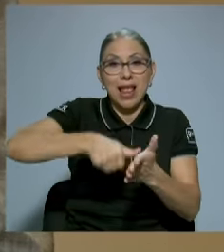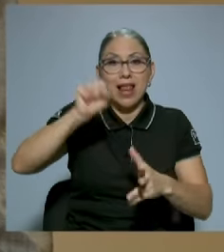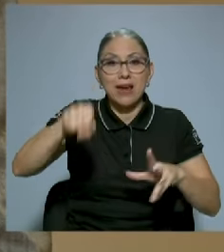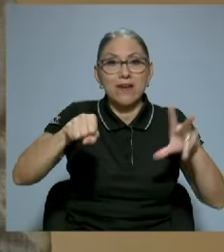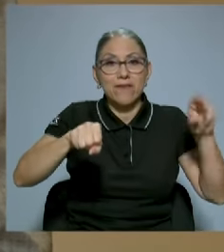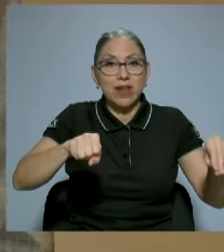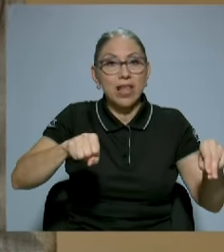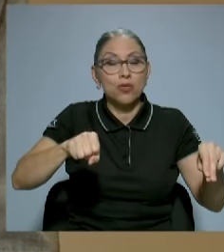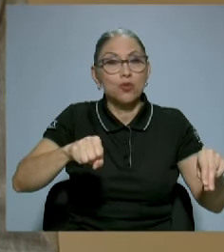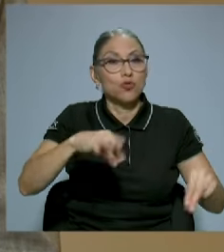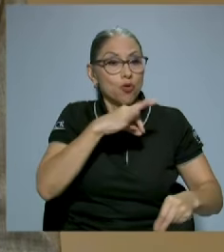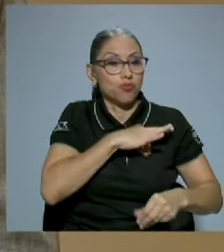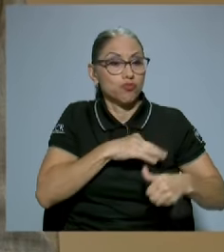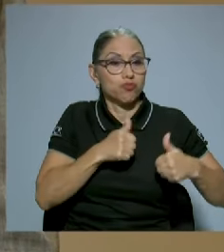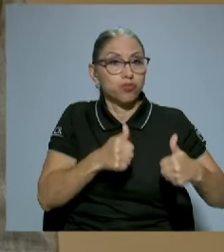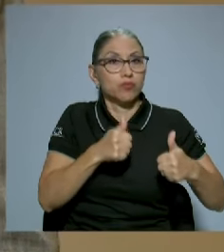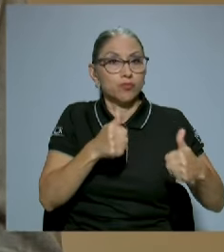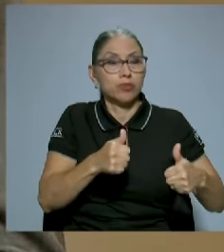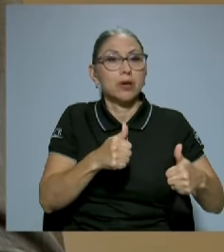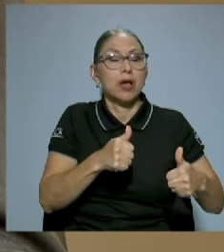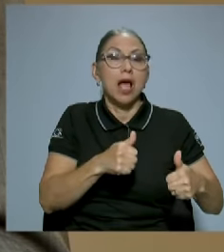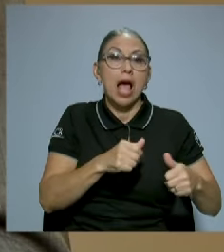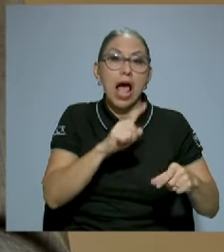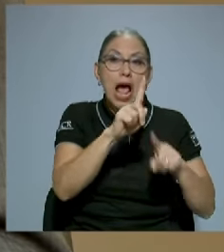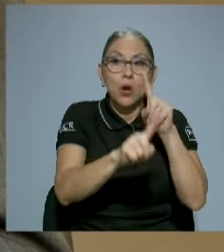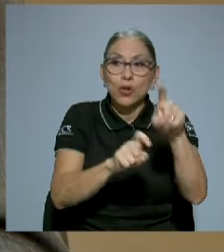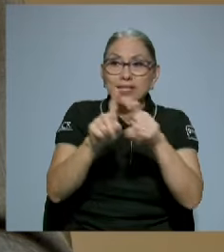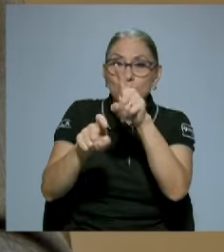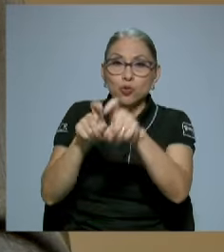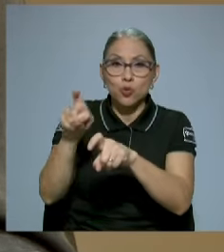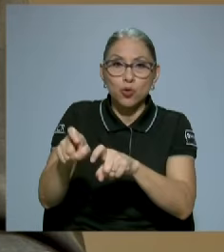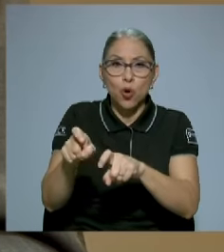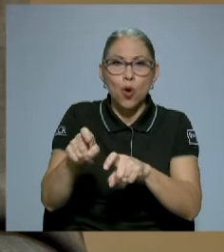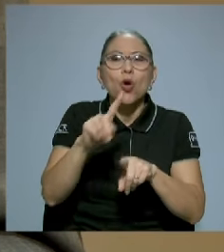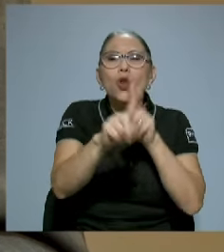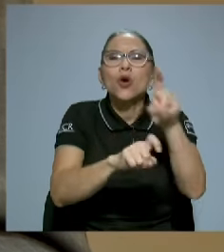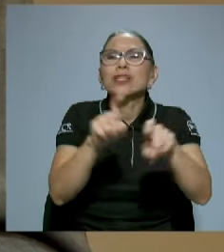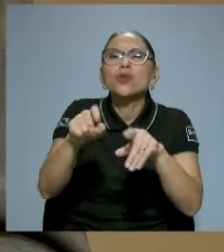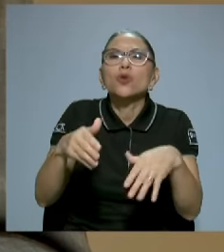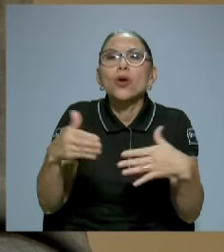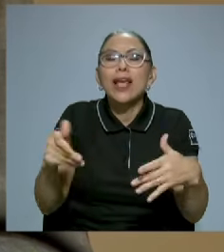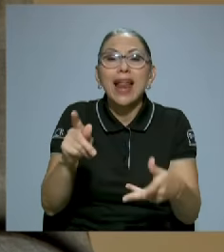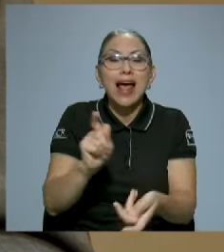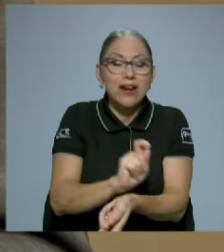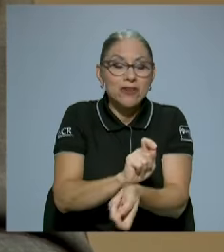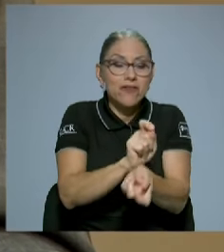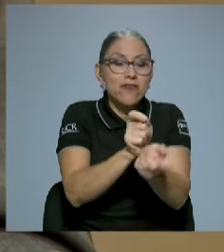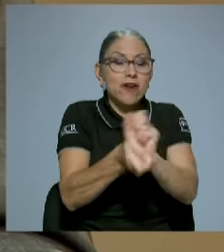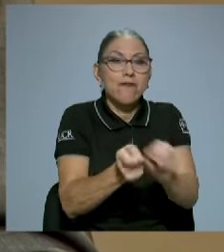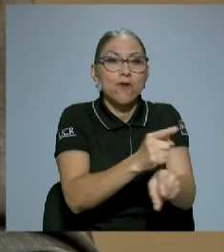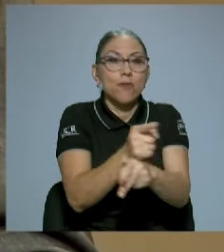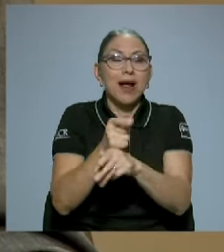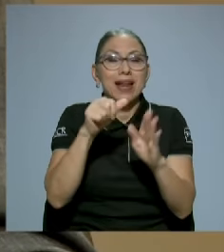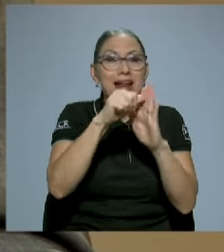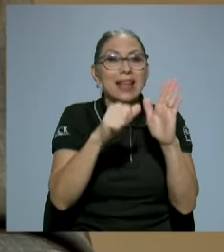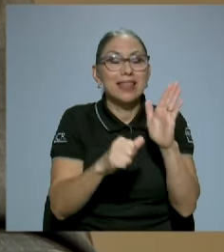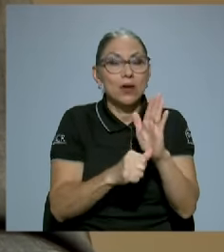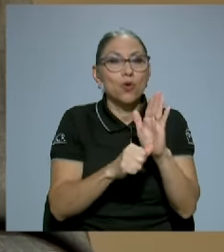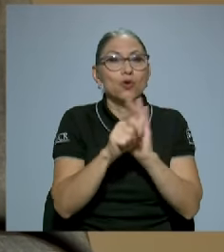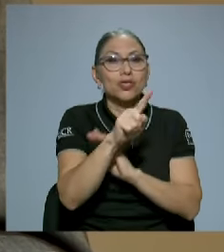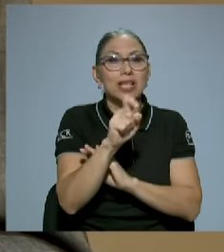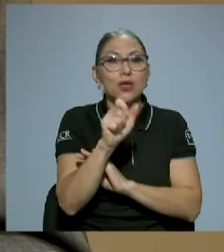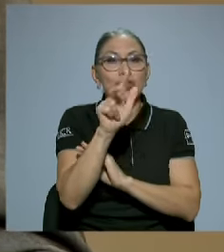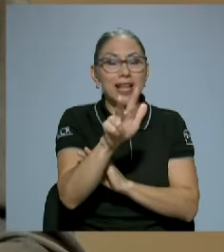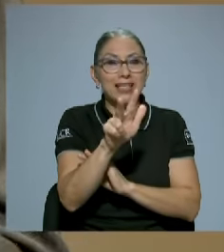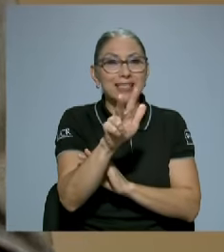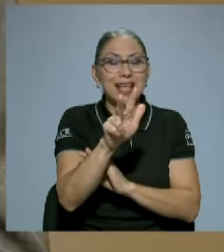lo que se consultó, que era reformar el artículo 182 de la Constitución para que el plazo de espera para